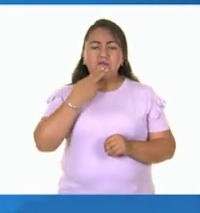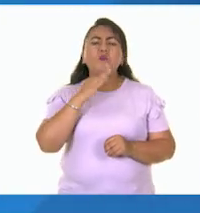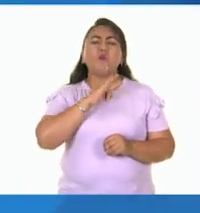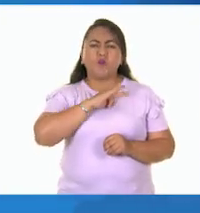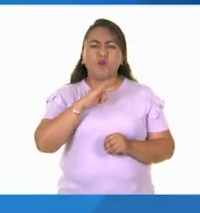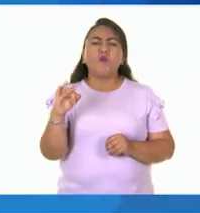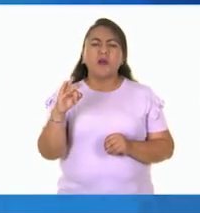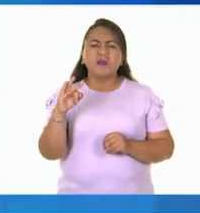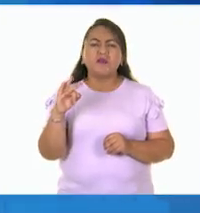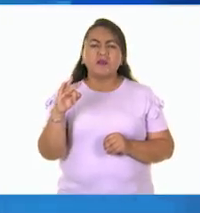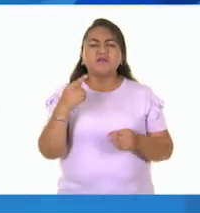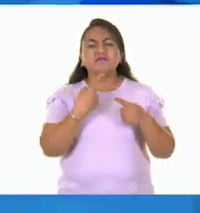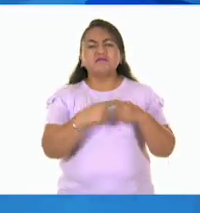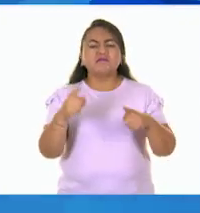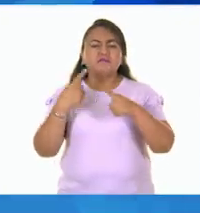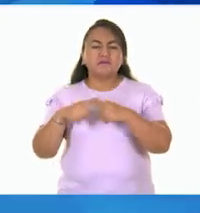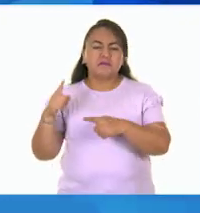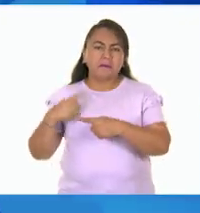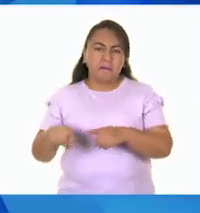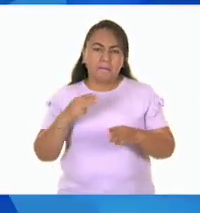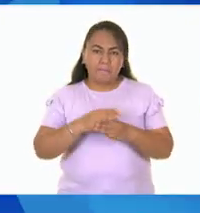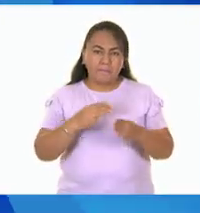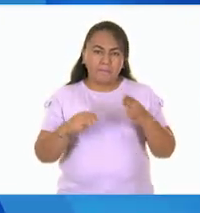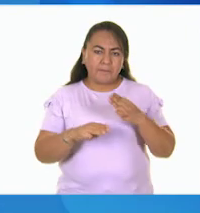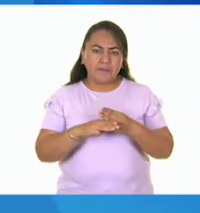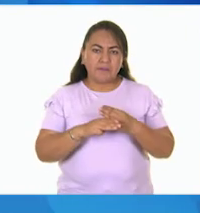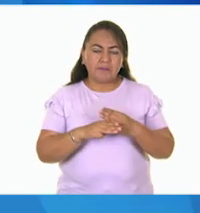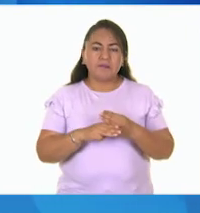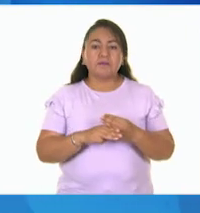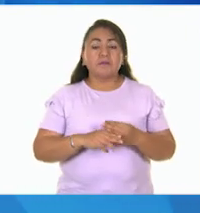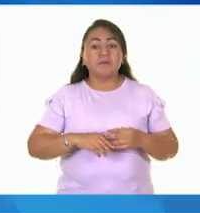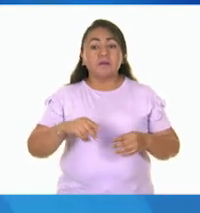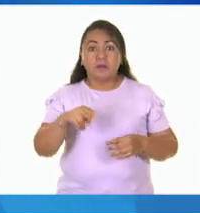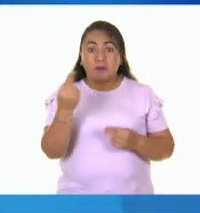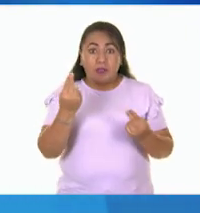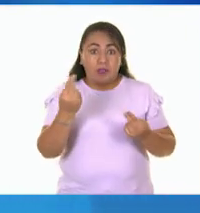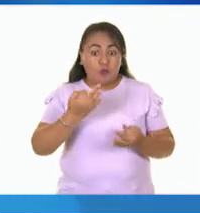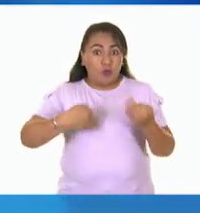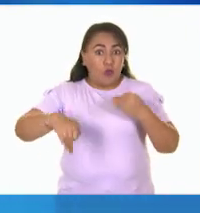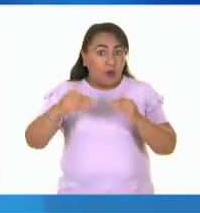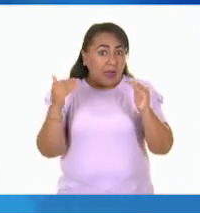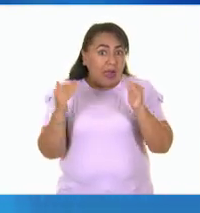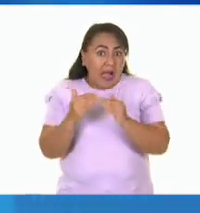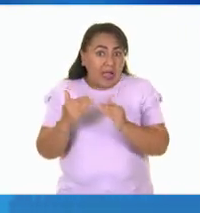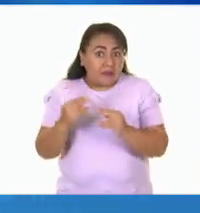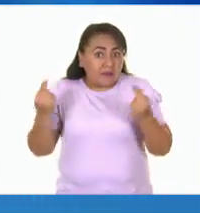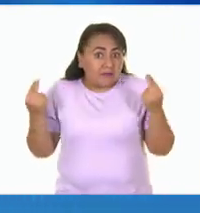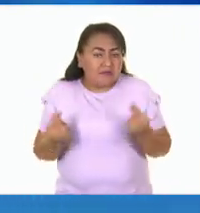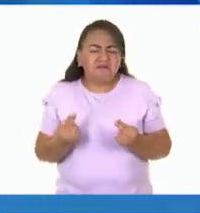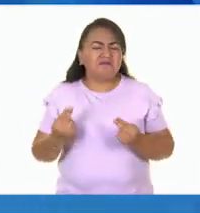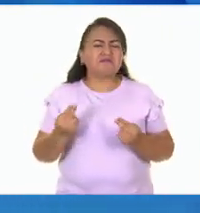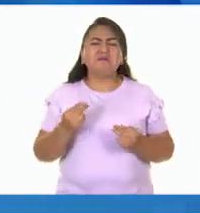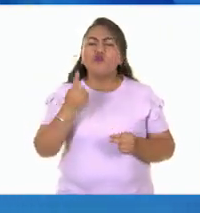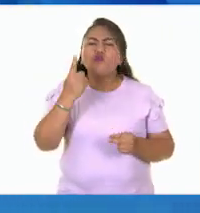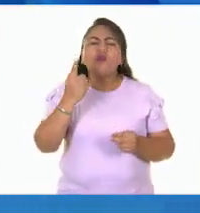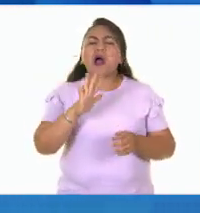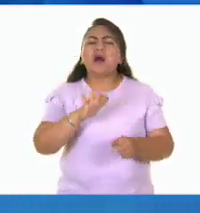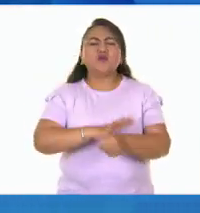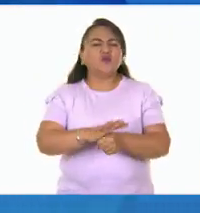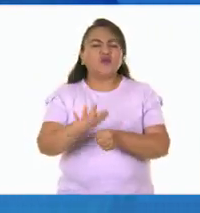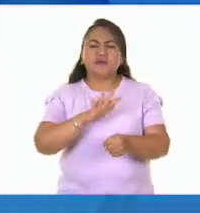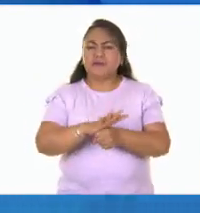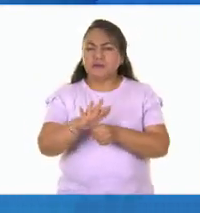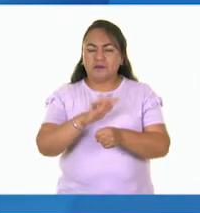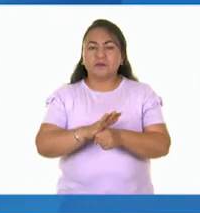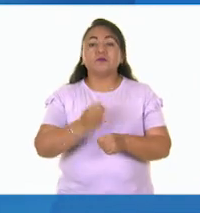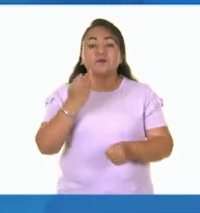implementar con muchos materiales. No es necesario que los tengas todos en casa. Con que tengas uno es suficiente.